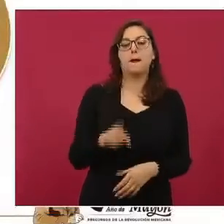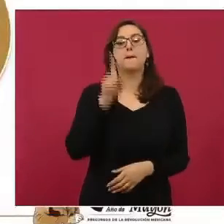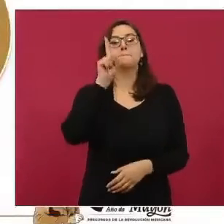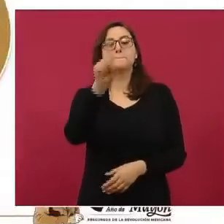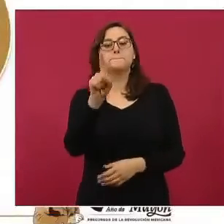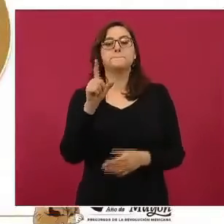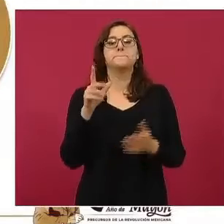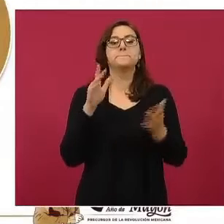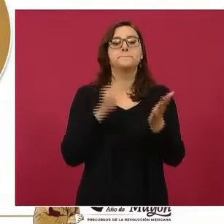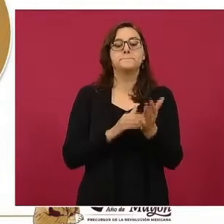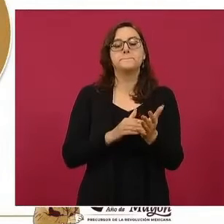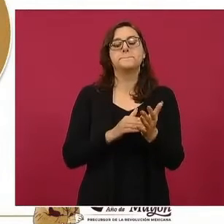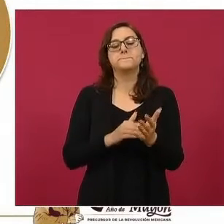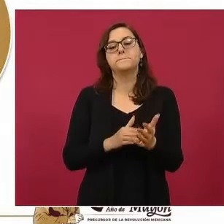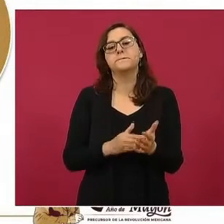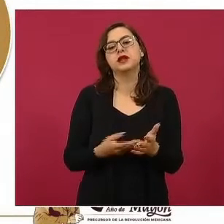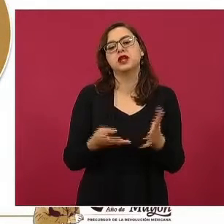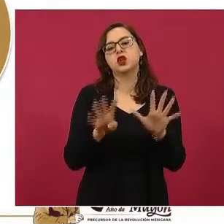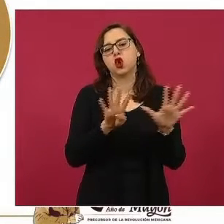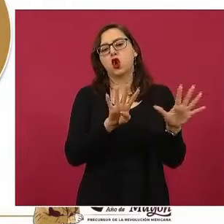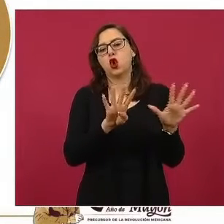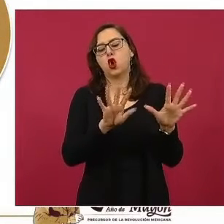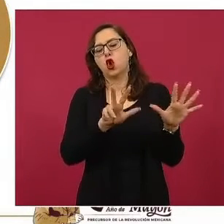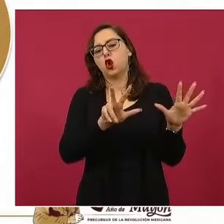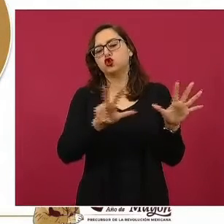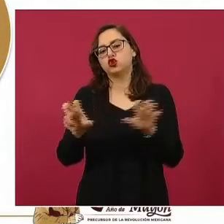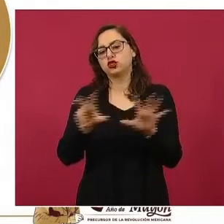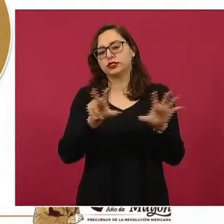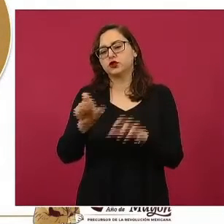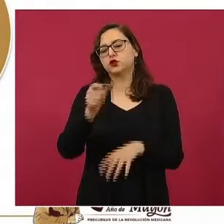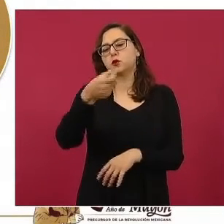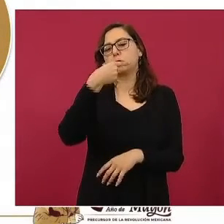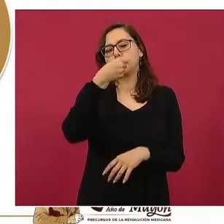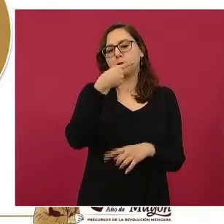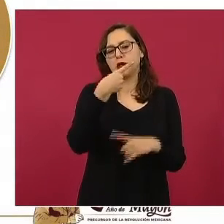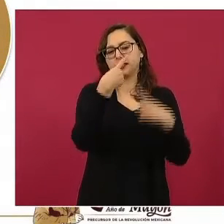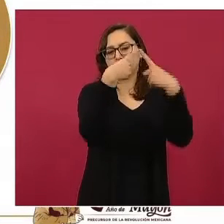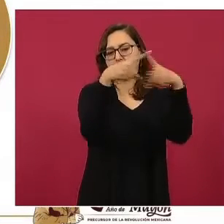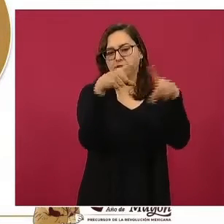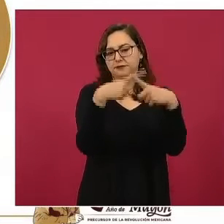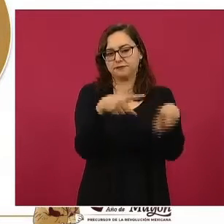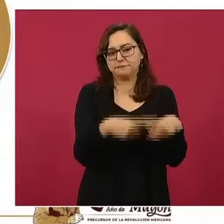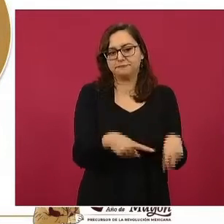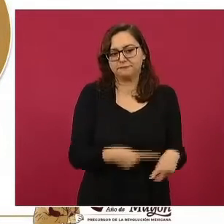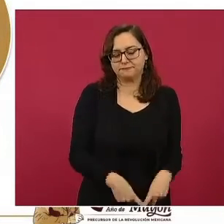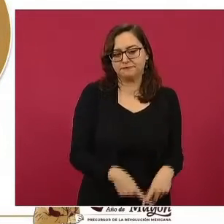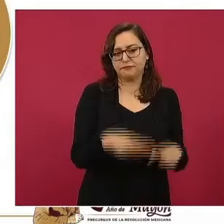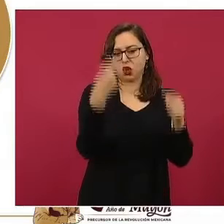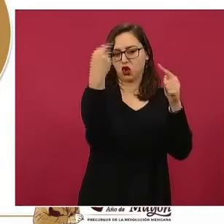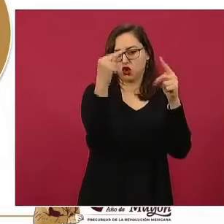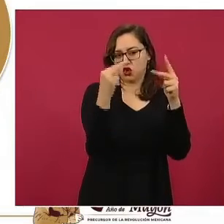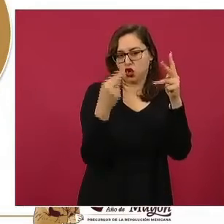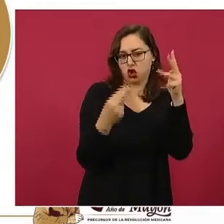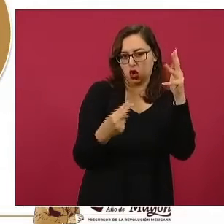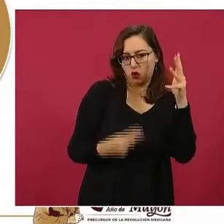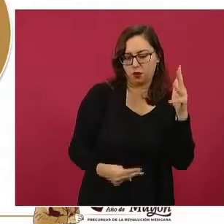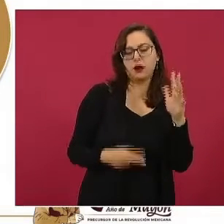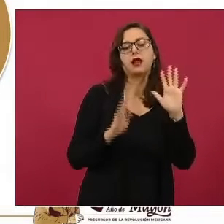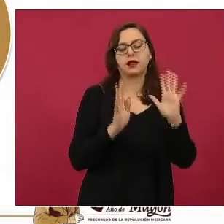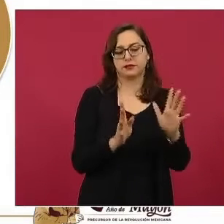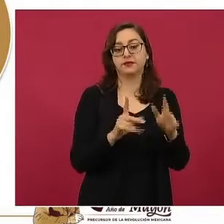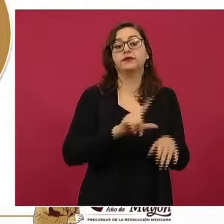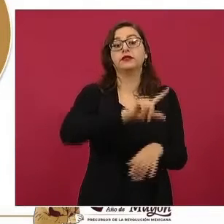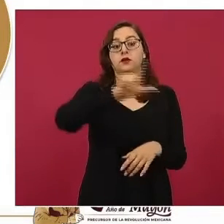ochocientos cuarenta claves que se compraron un mil cuatrocientos cincuenta y nueve millones